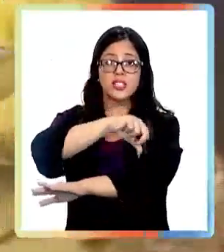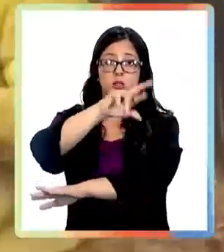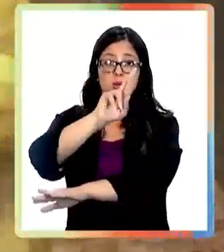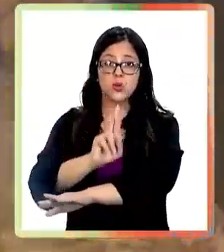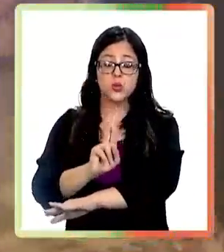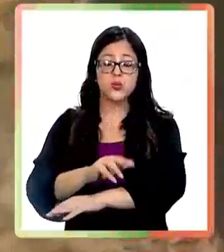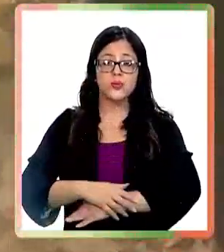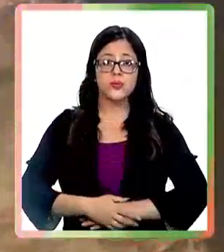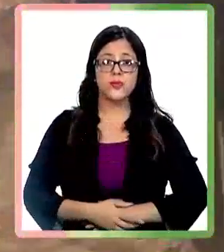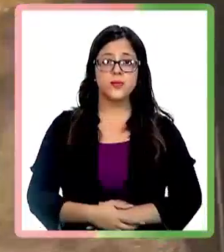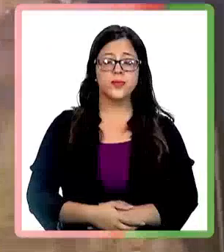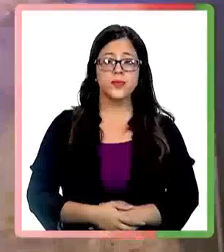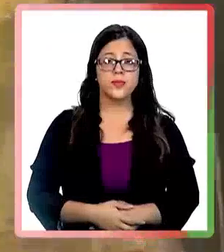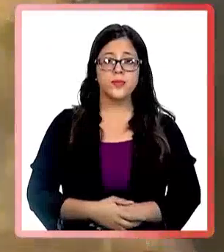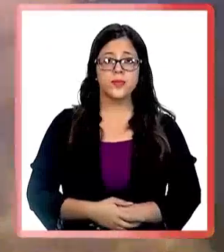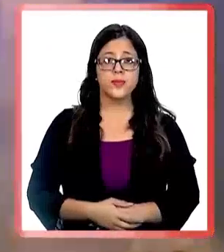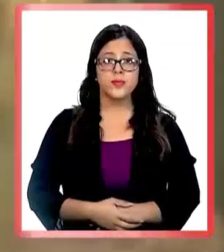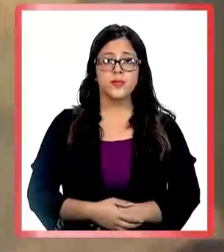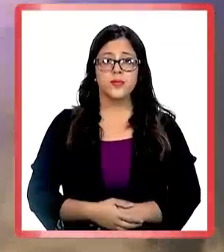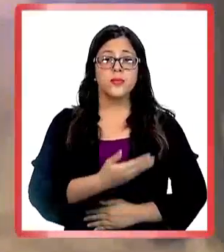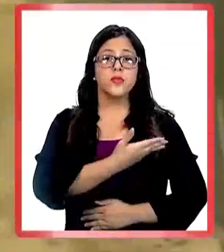grados en la zona centro-sur.